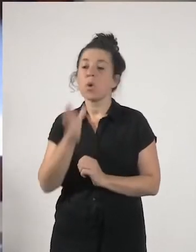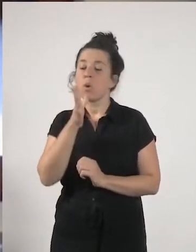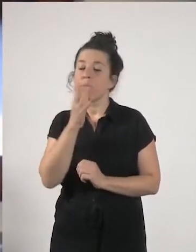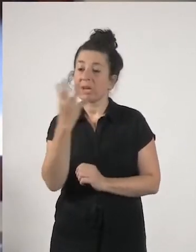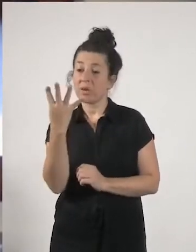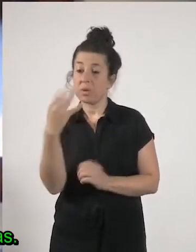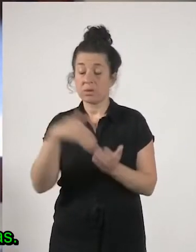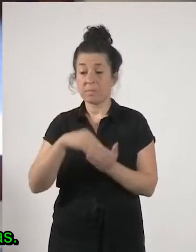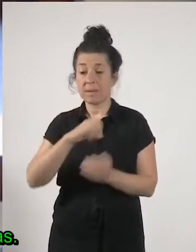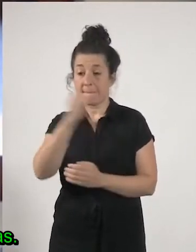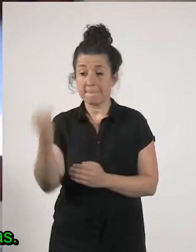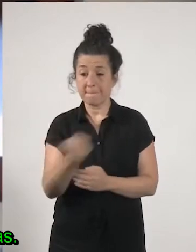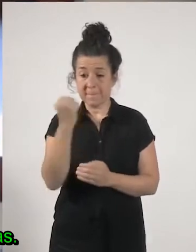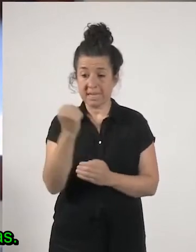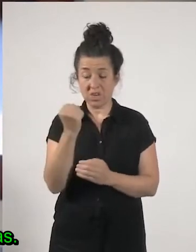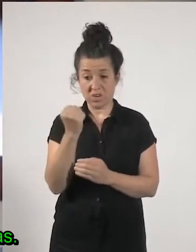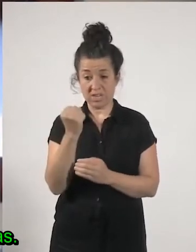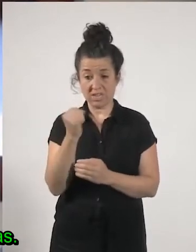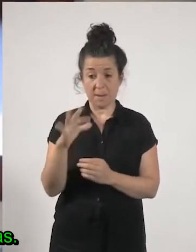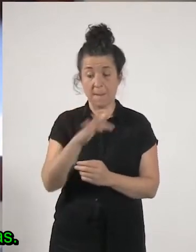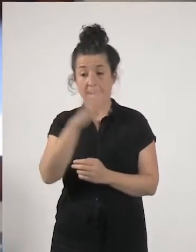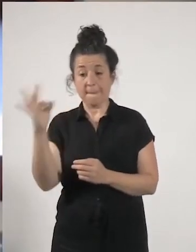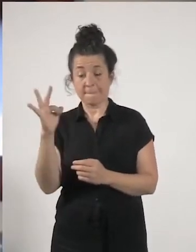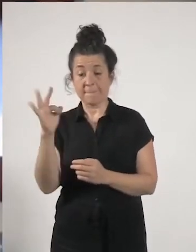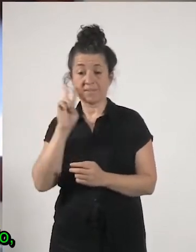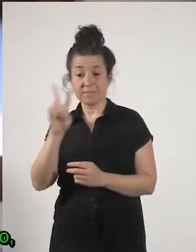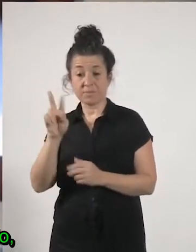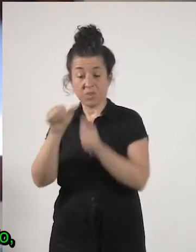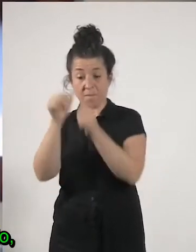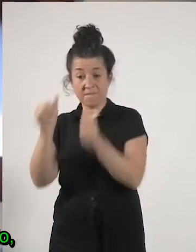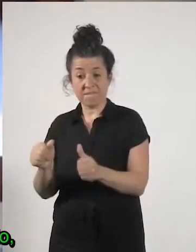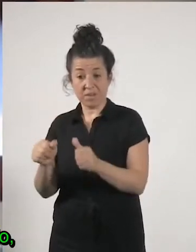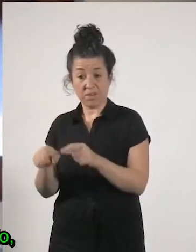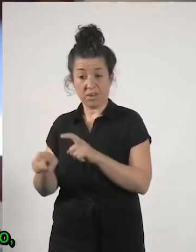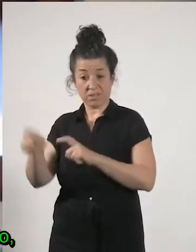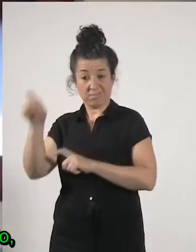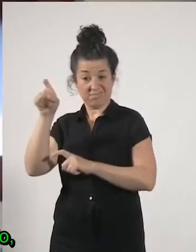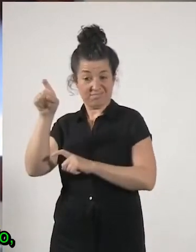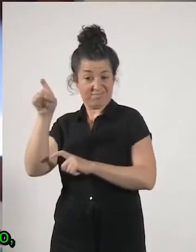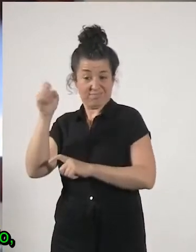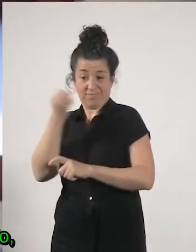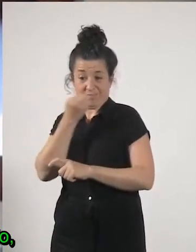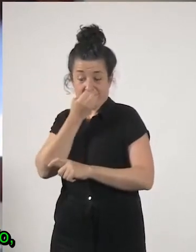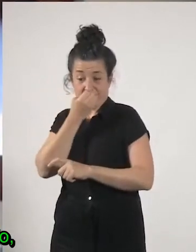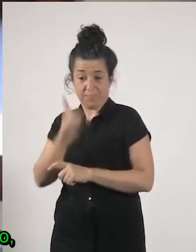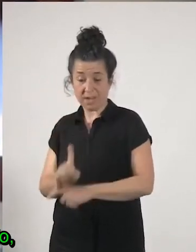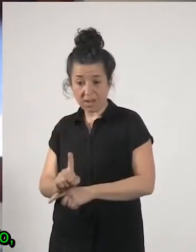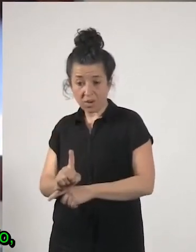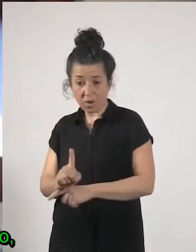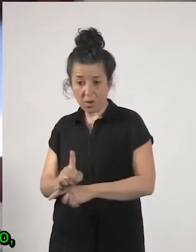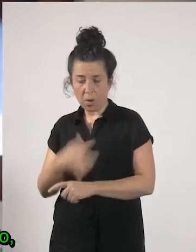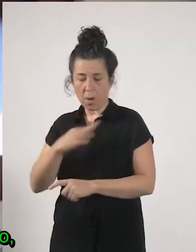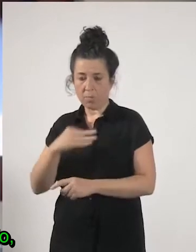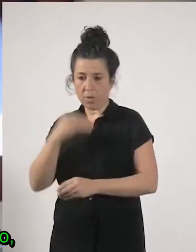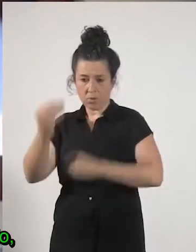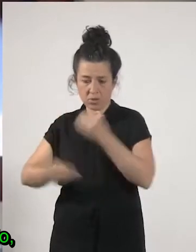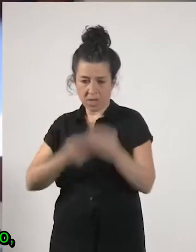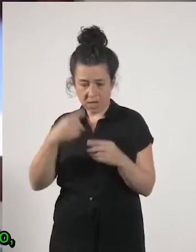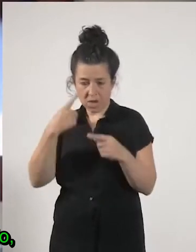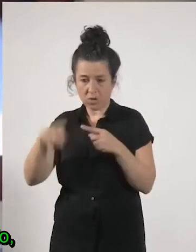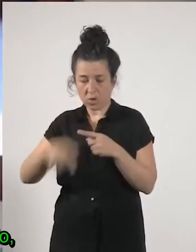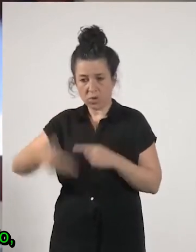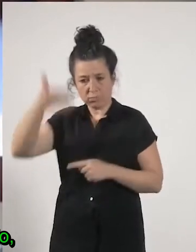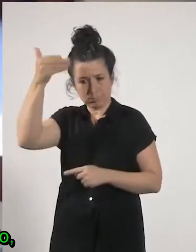regresivas podríamos hacer grandísimas cosas y además el objetivo ya